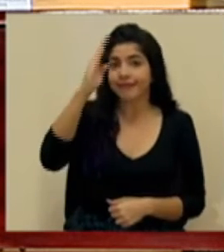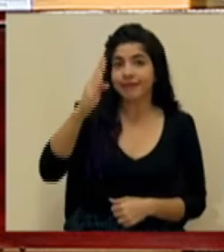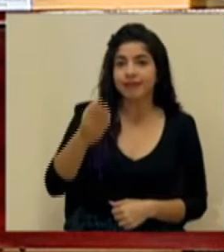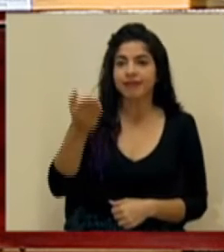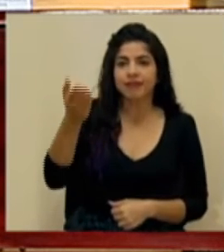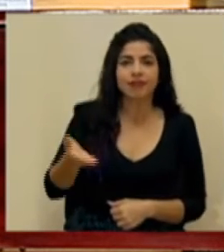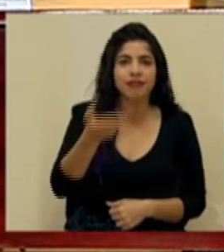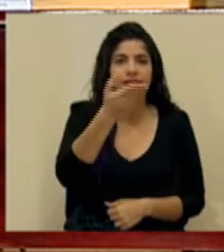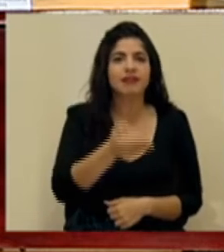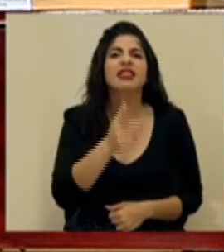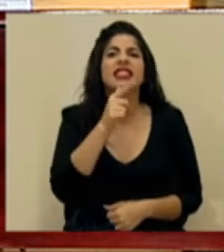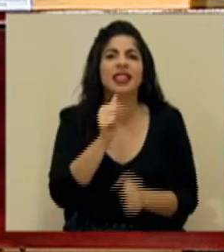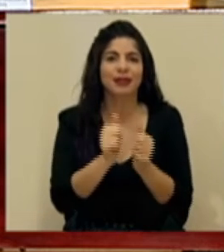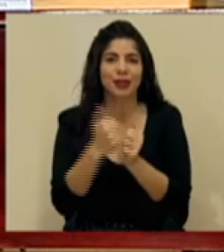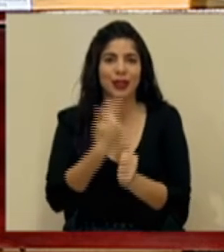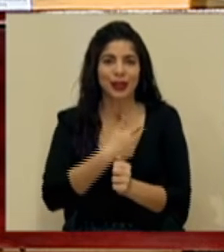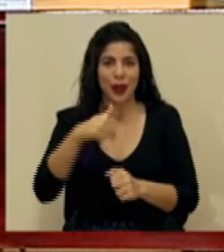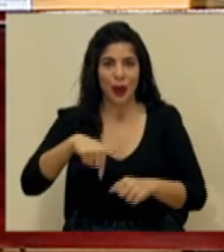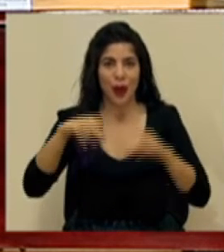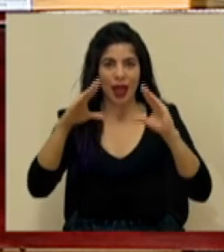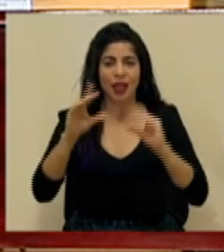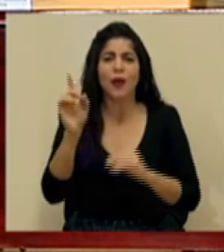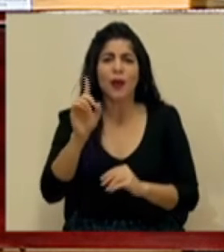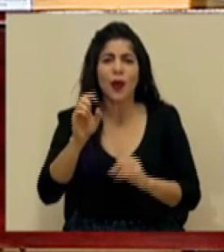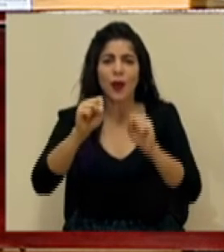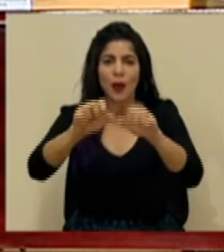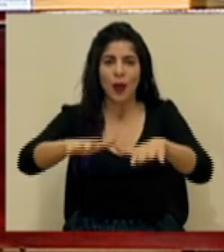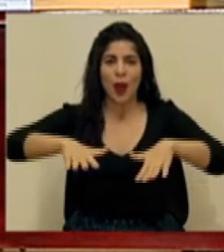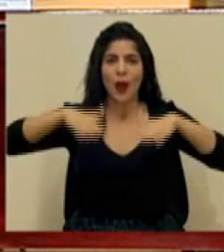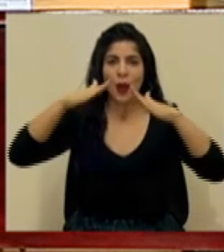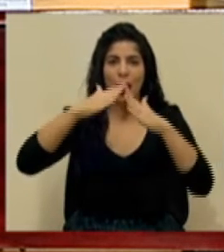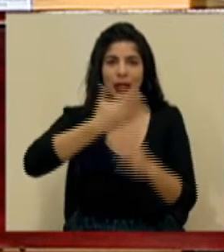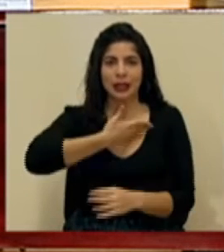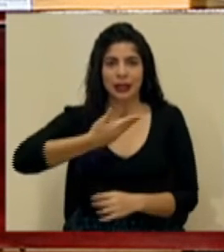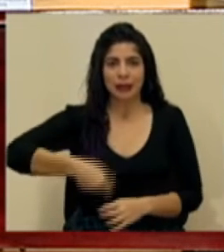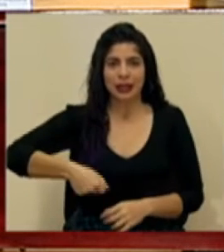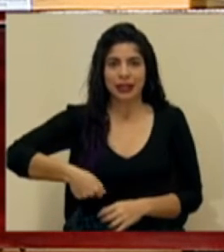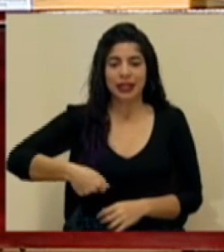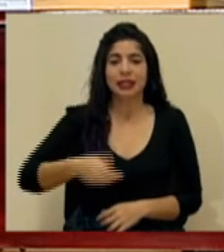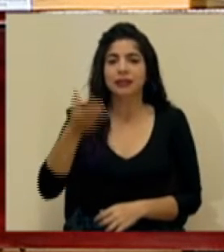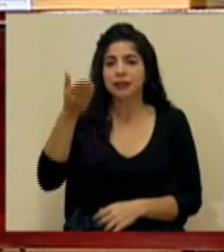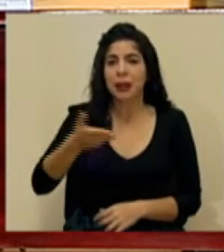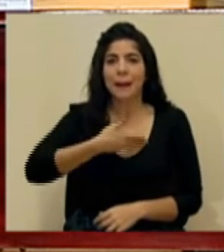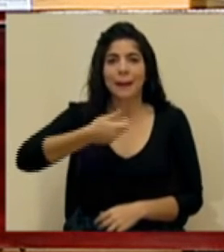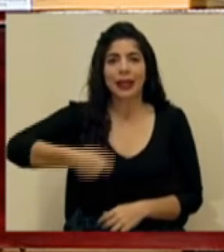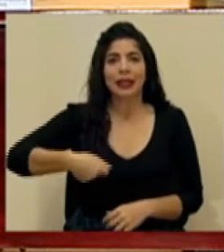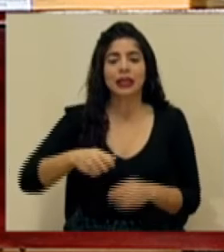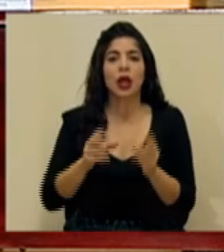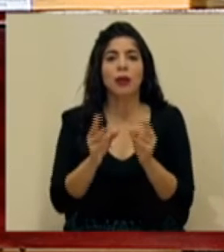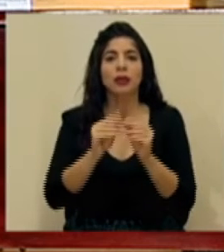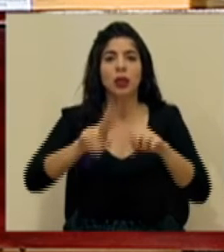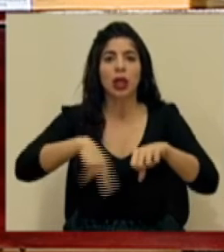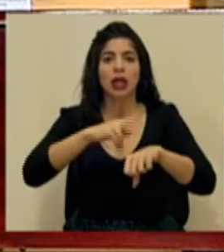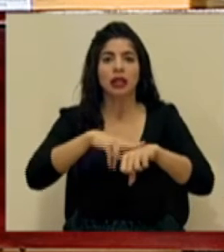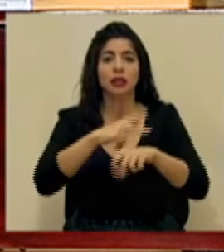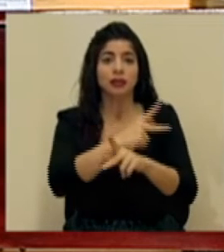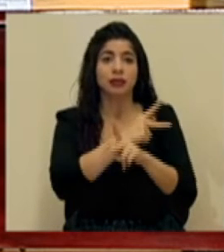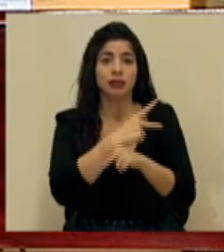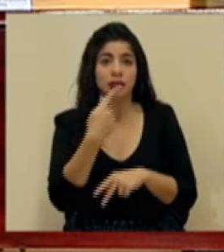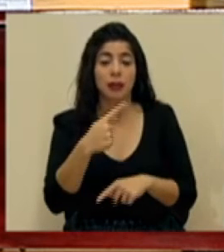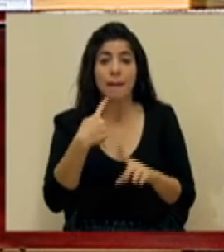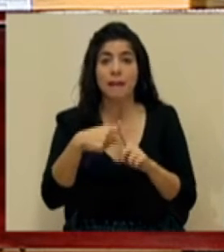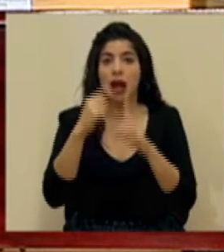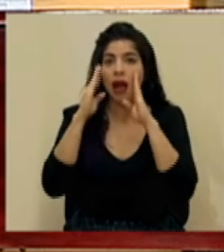a quienes nos acompañan esta tarde aquí en el auditorio de Casa Presidencial, al presidente de la Comisión Nacional de Prevención de Riesgos y